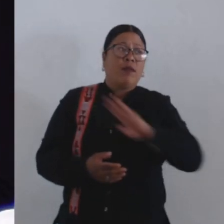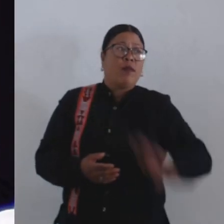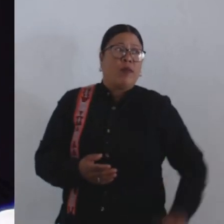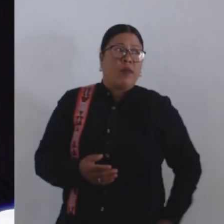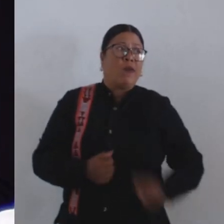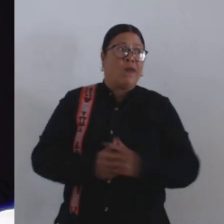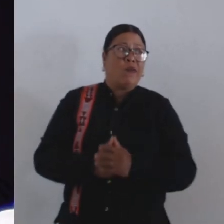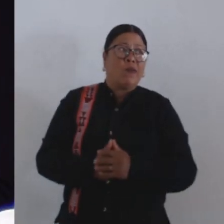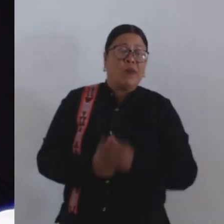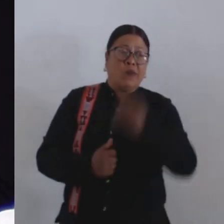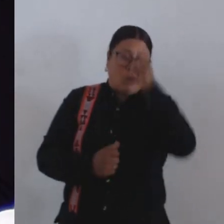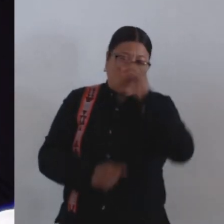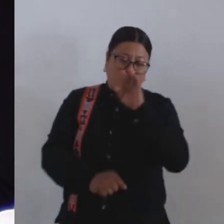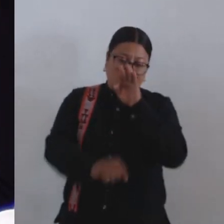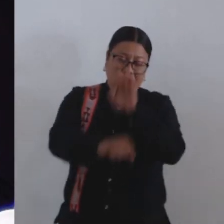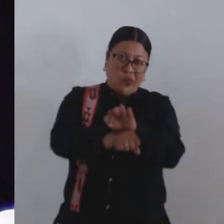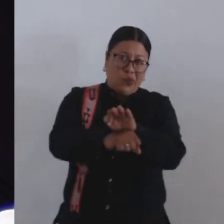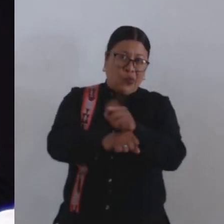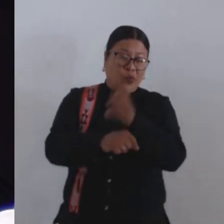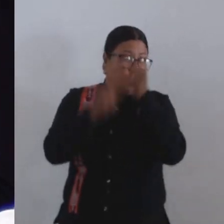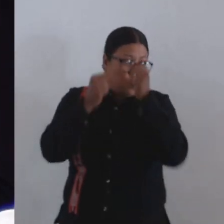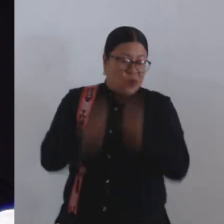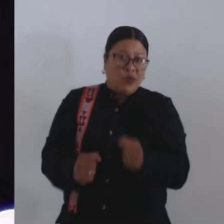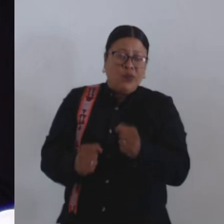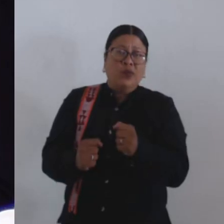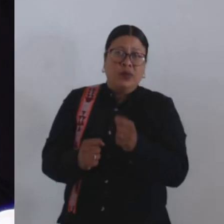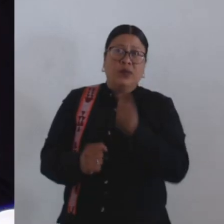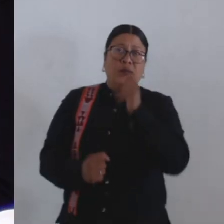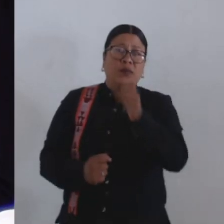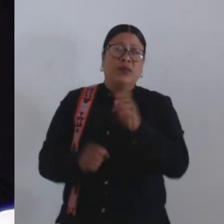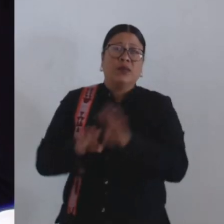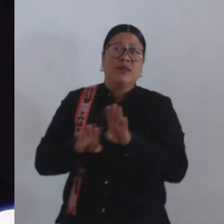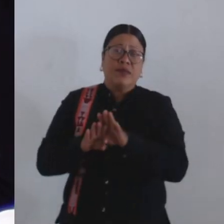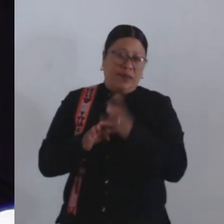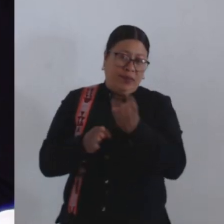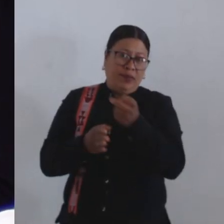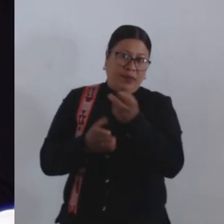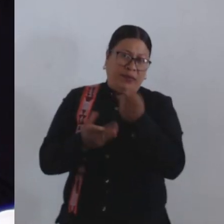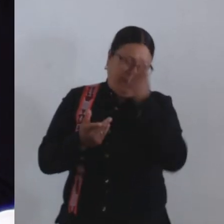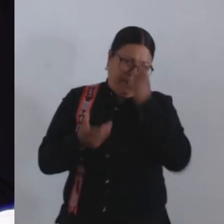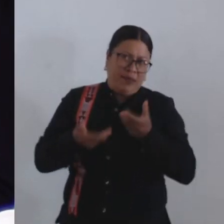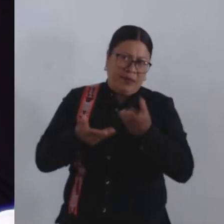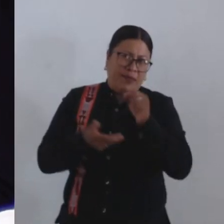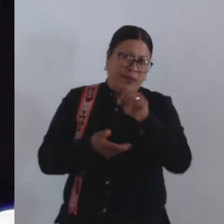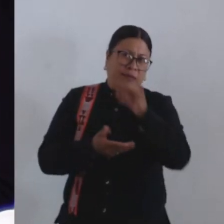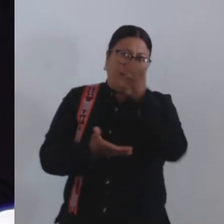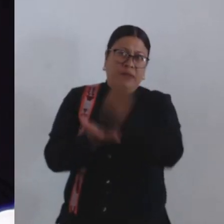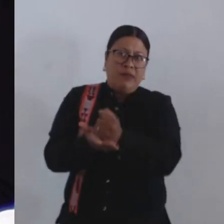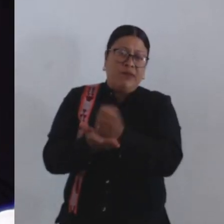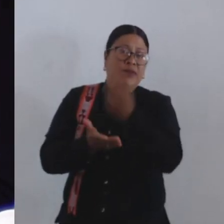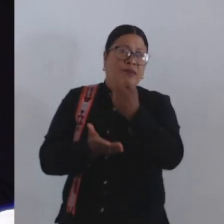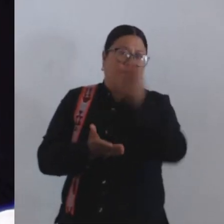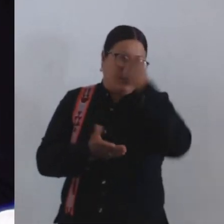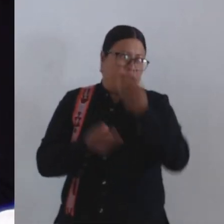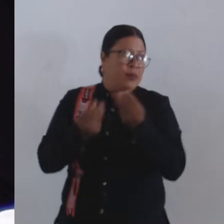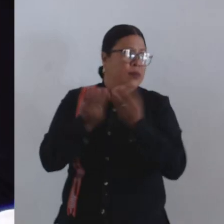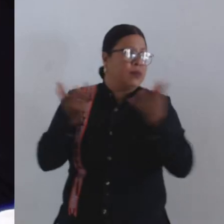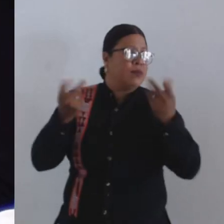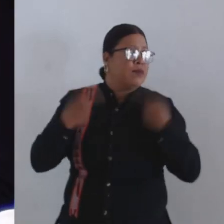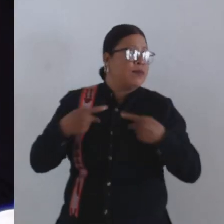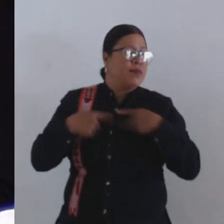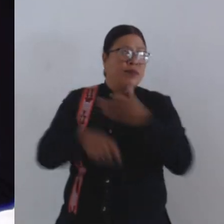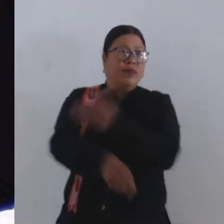respalde y reafirme el sentido del mismo, contribuirá para que muchas de estas